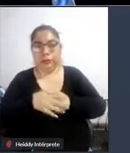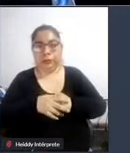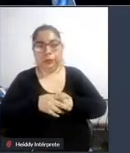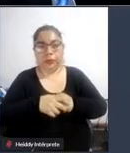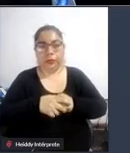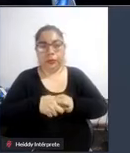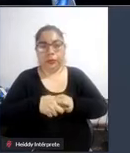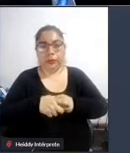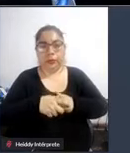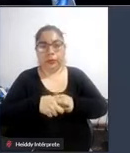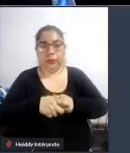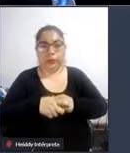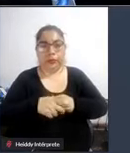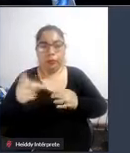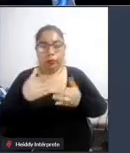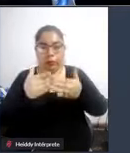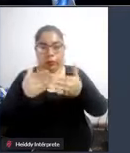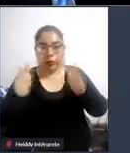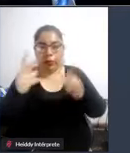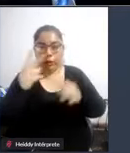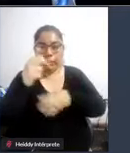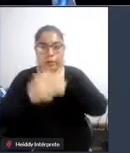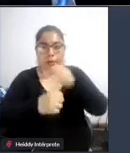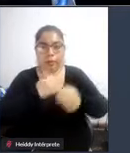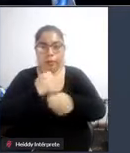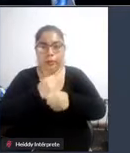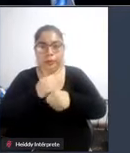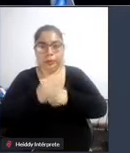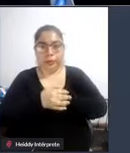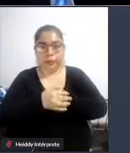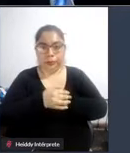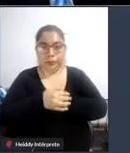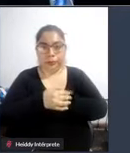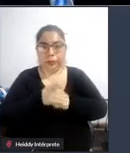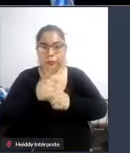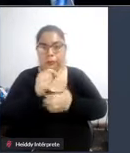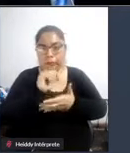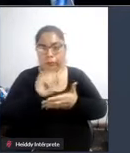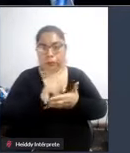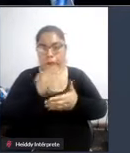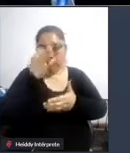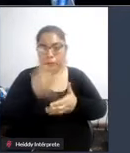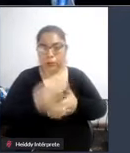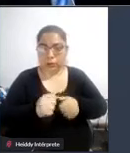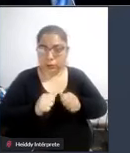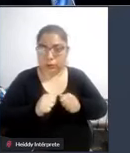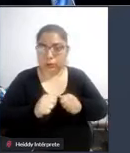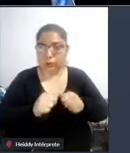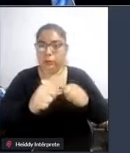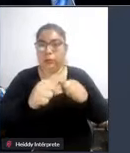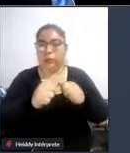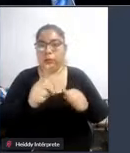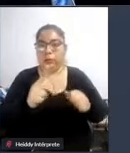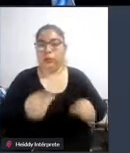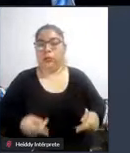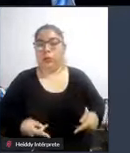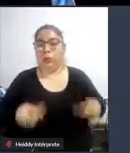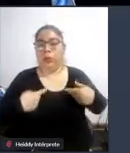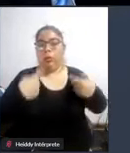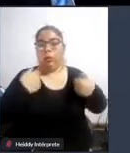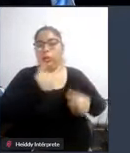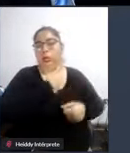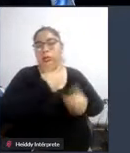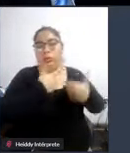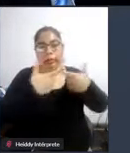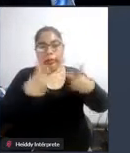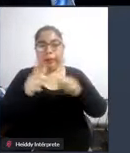está abierto desde hace 20 años y el registro ha sido siempre un registro voluntario entonces